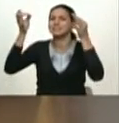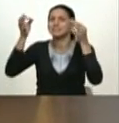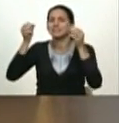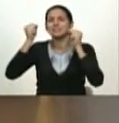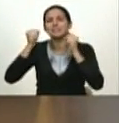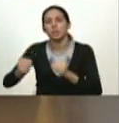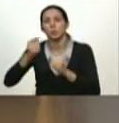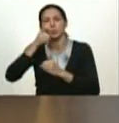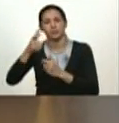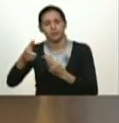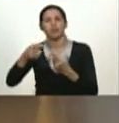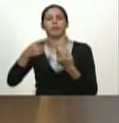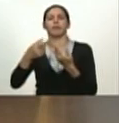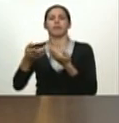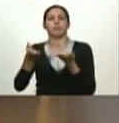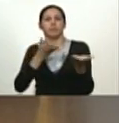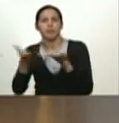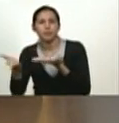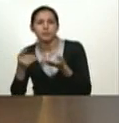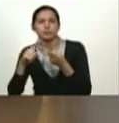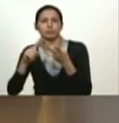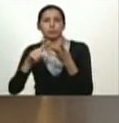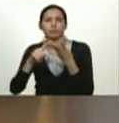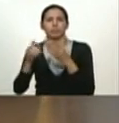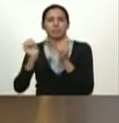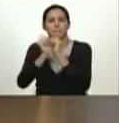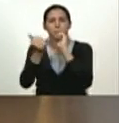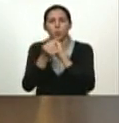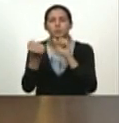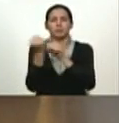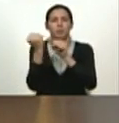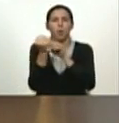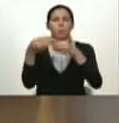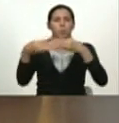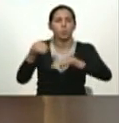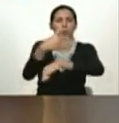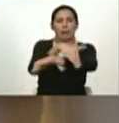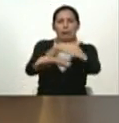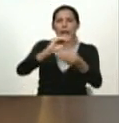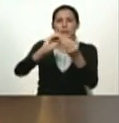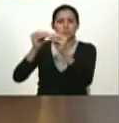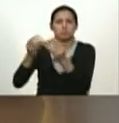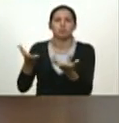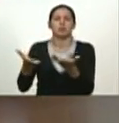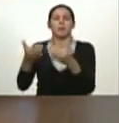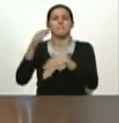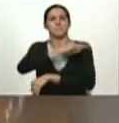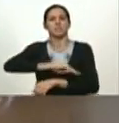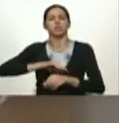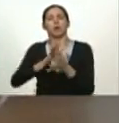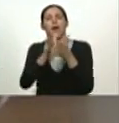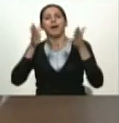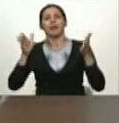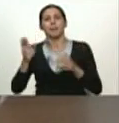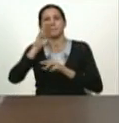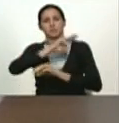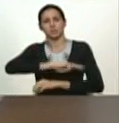de la cultura del deporte de la obra pública de las misiones grandes misiones ¿verdad?